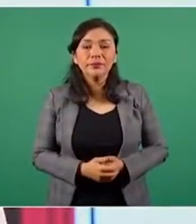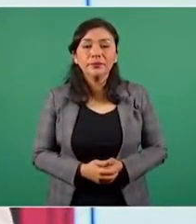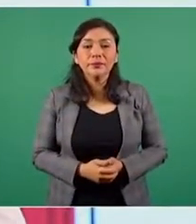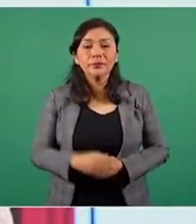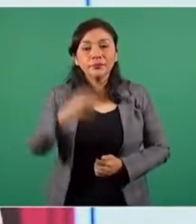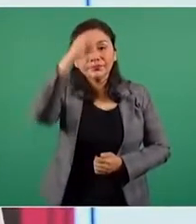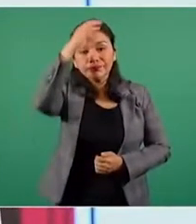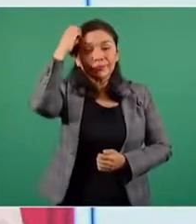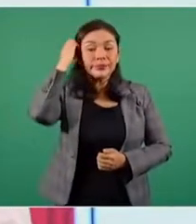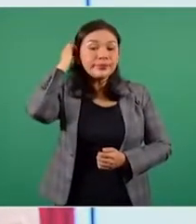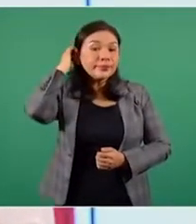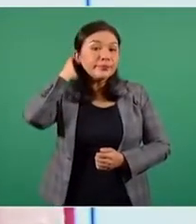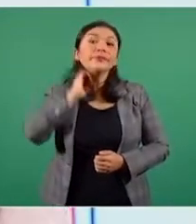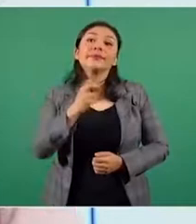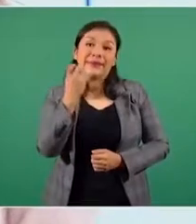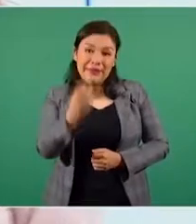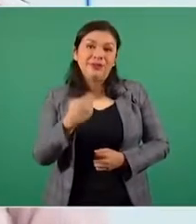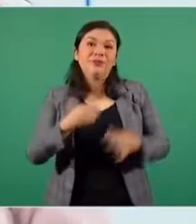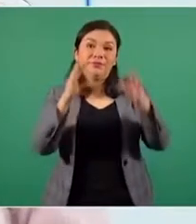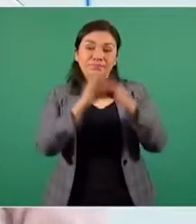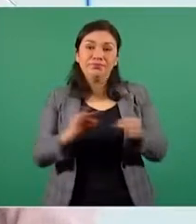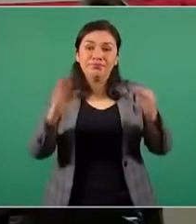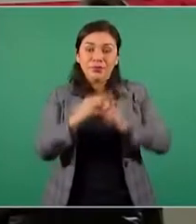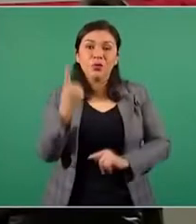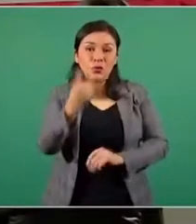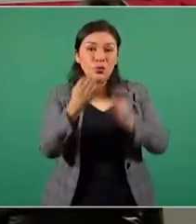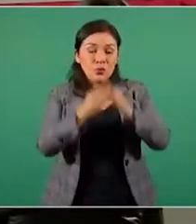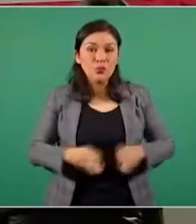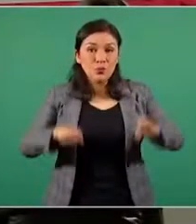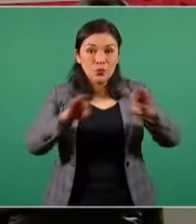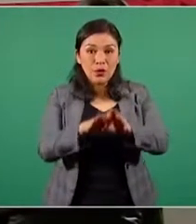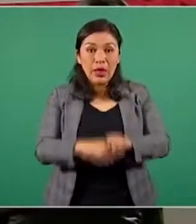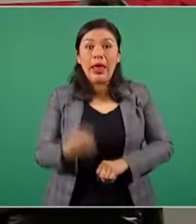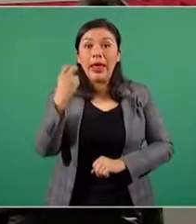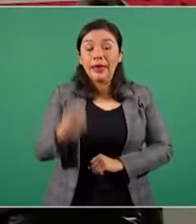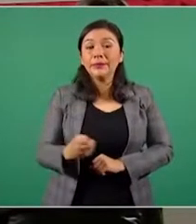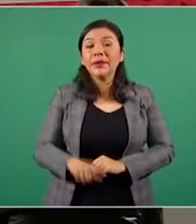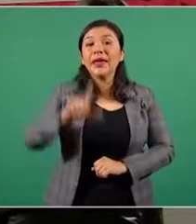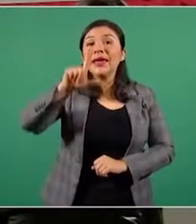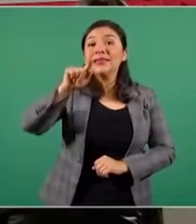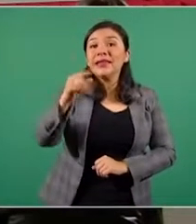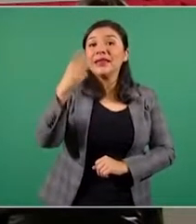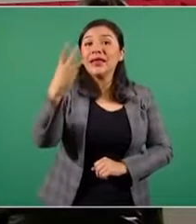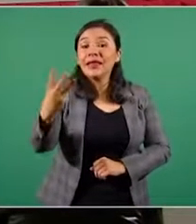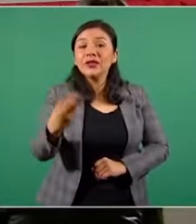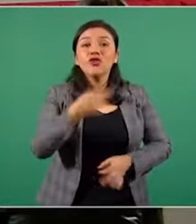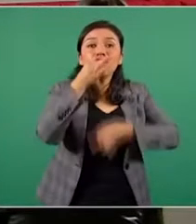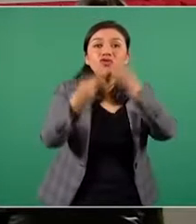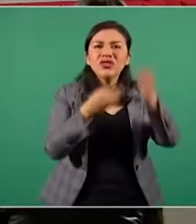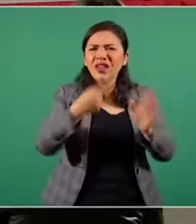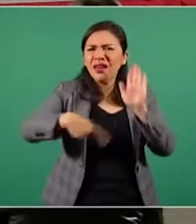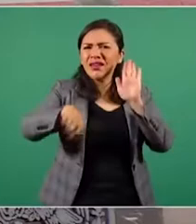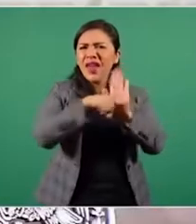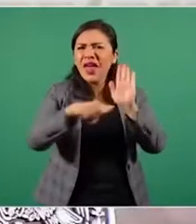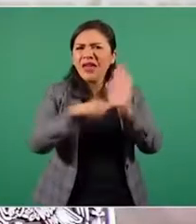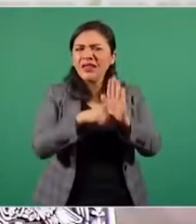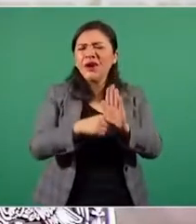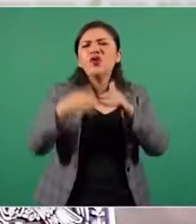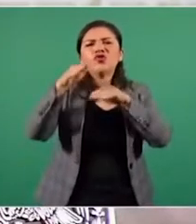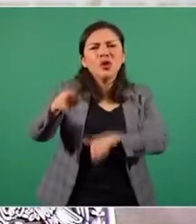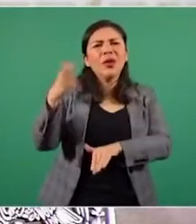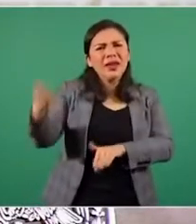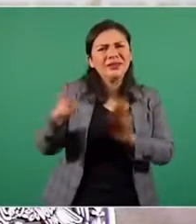Bueno, queremos dar un dato relevante. Esto es 73 notas negativas sobre el artículo de The